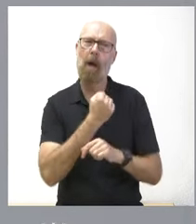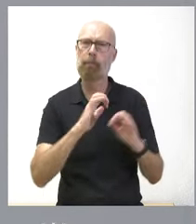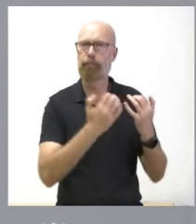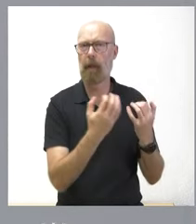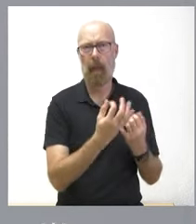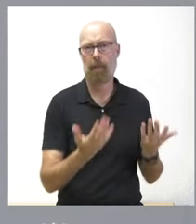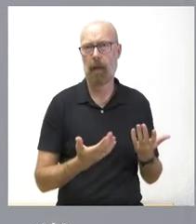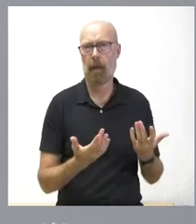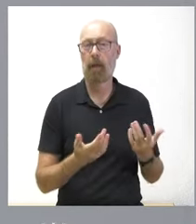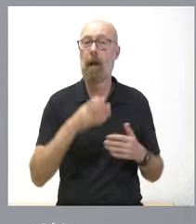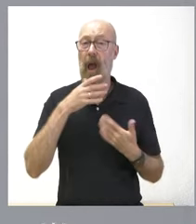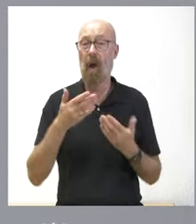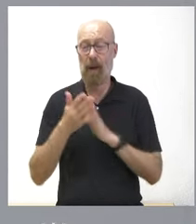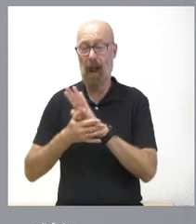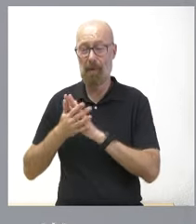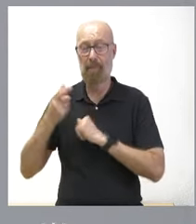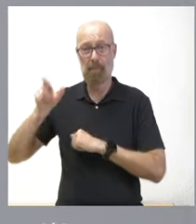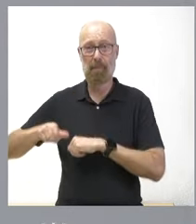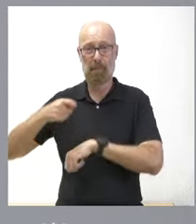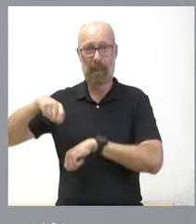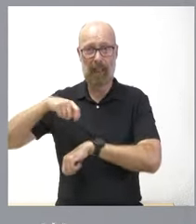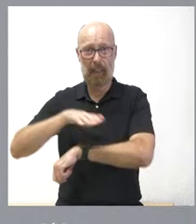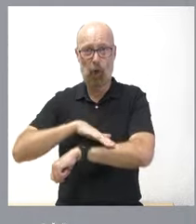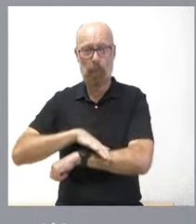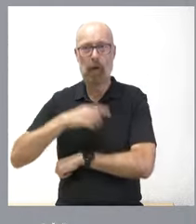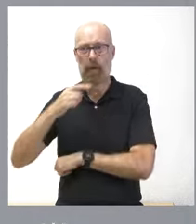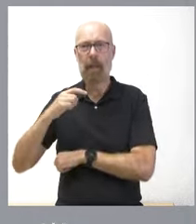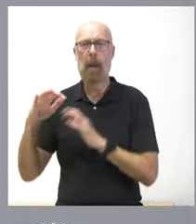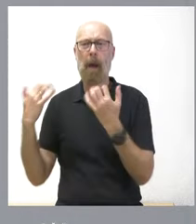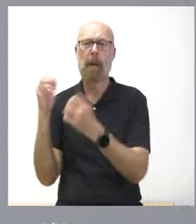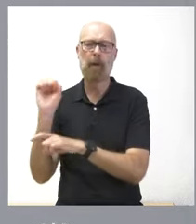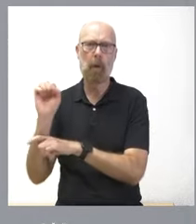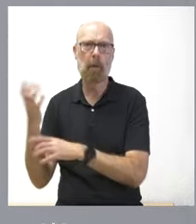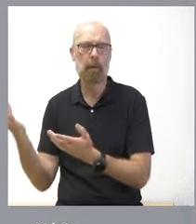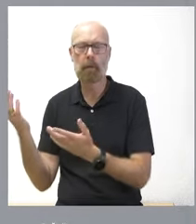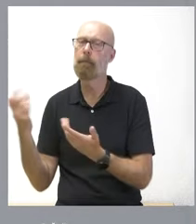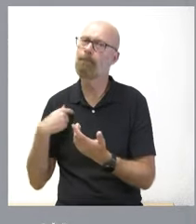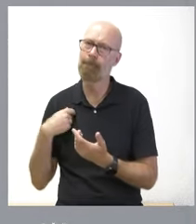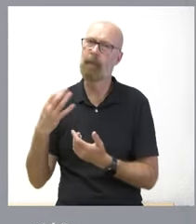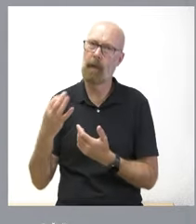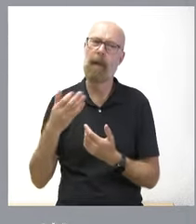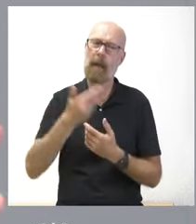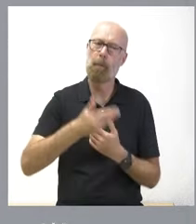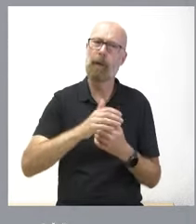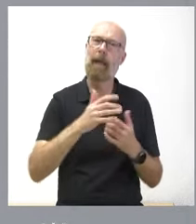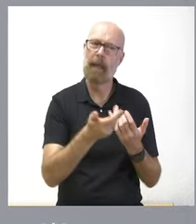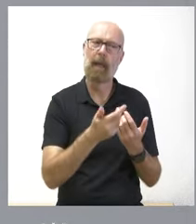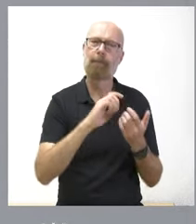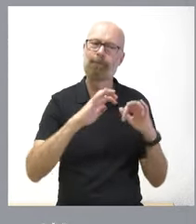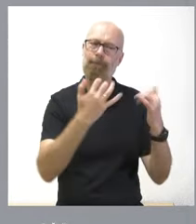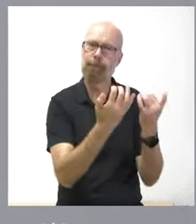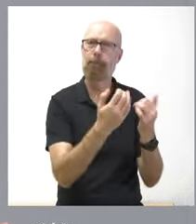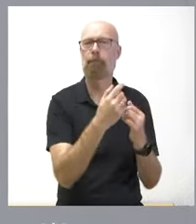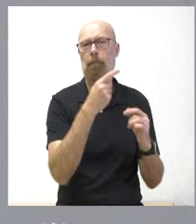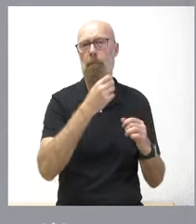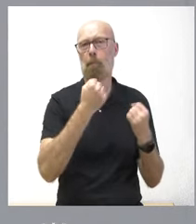con el Parlamento pues es muy importante que el Parlamento defina elevar a rango de ley determinadas materias. Cuando aprobamos el último Estatuto de